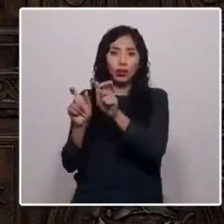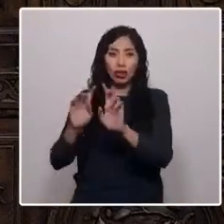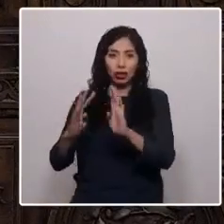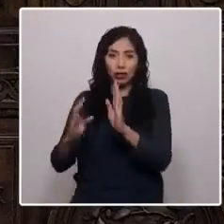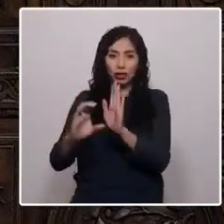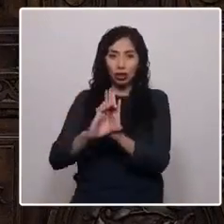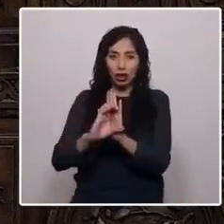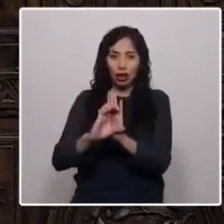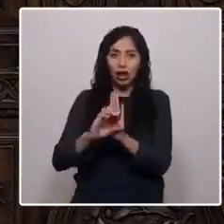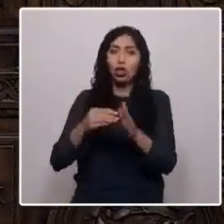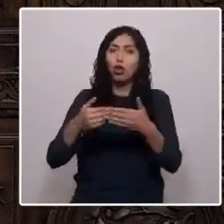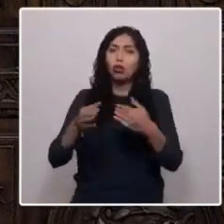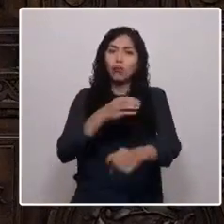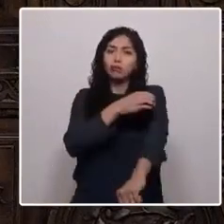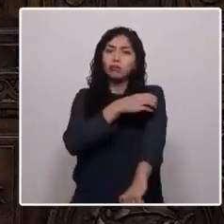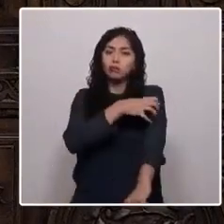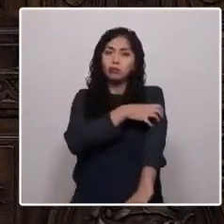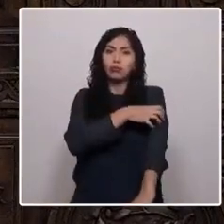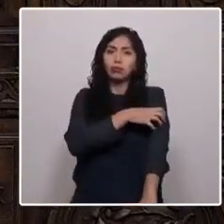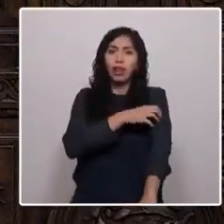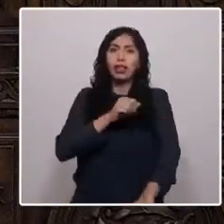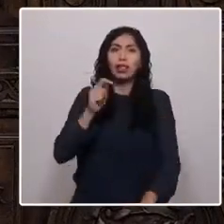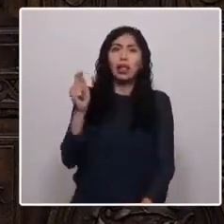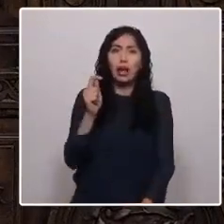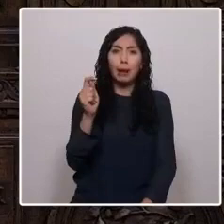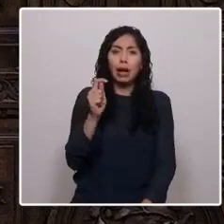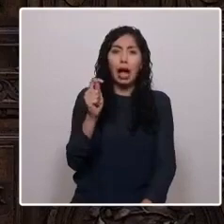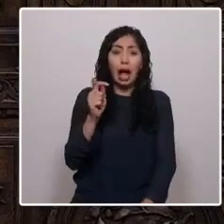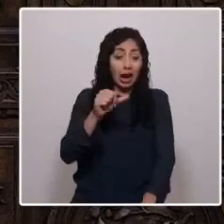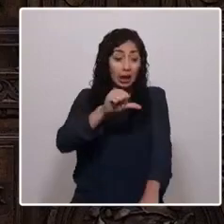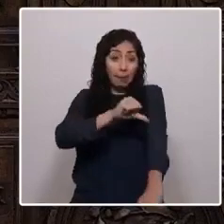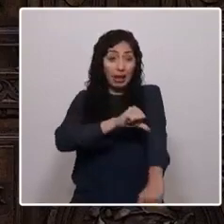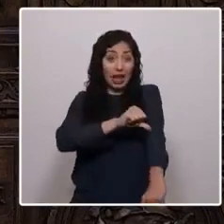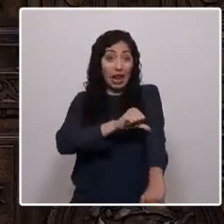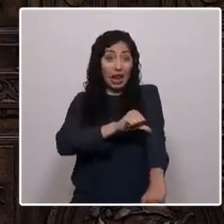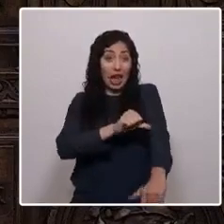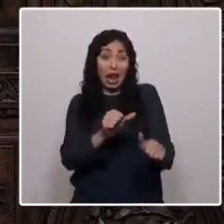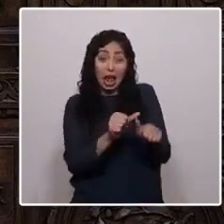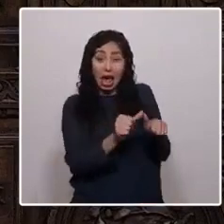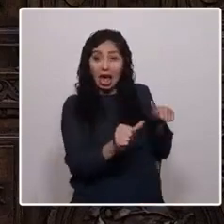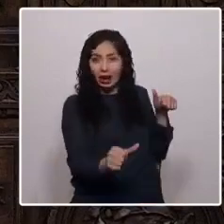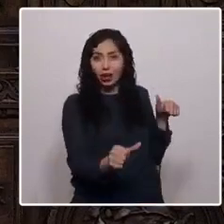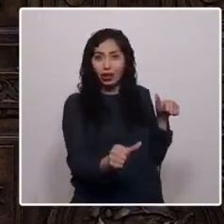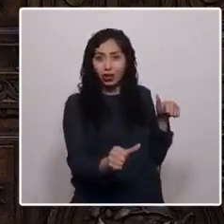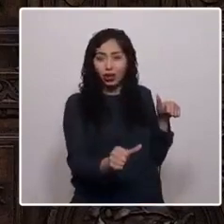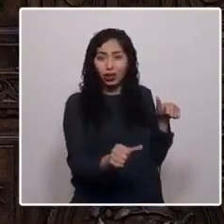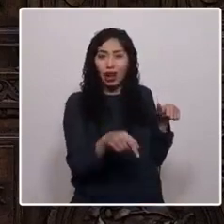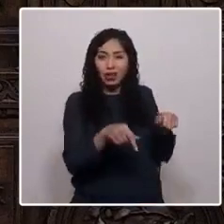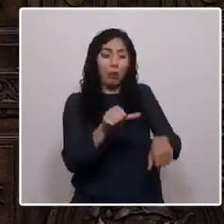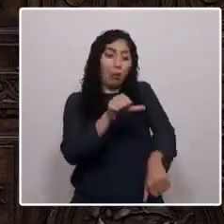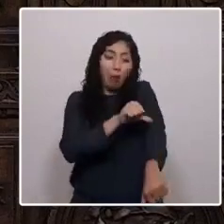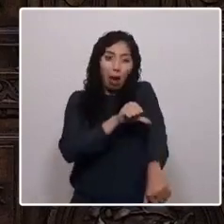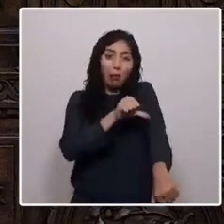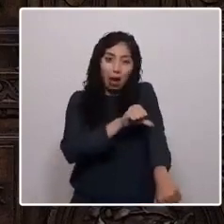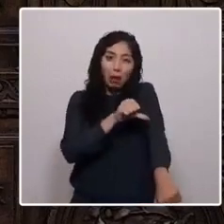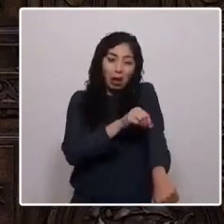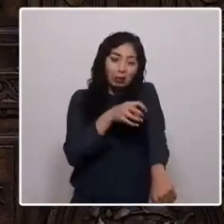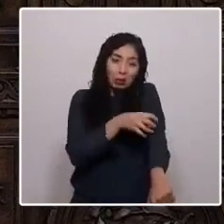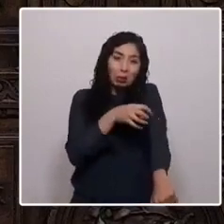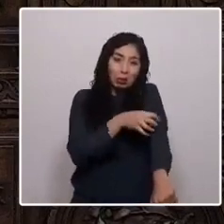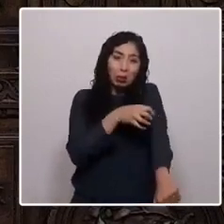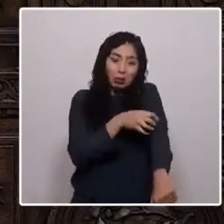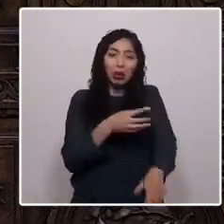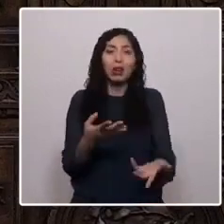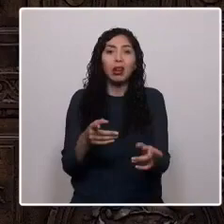está ubicada en un territorio alejado de la capital, de ese centralismo que lo que hace es hacernos perder la